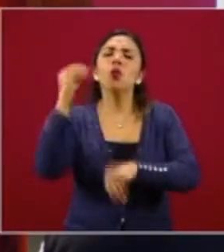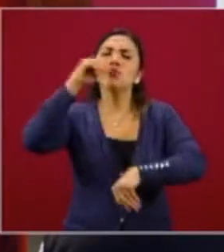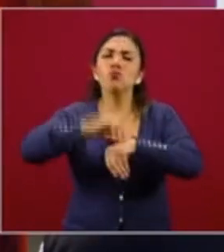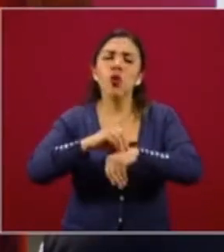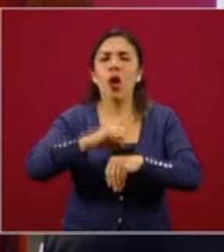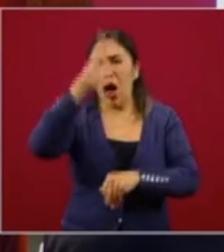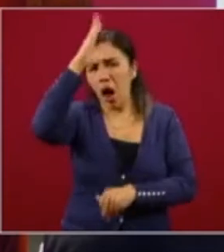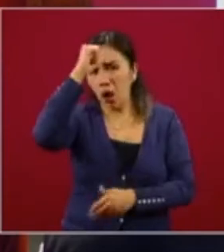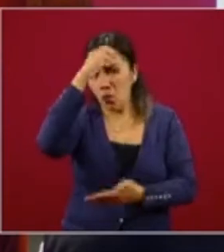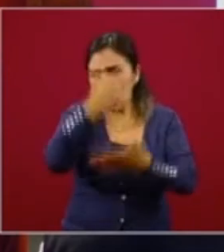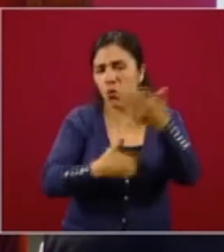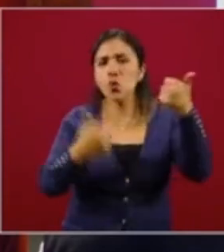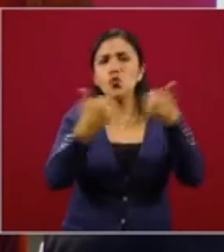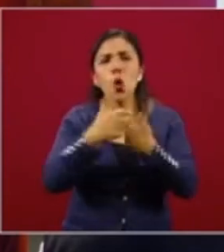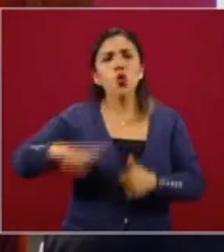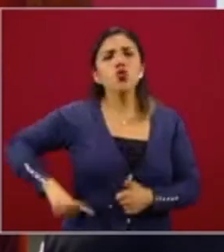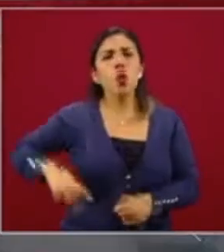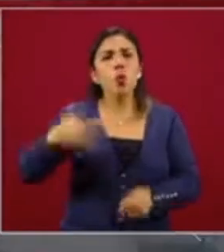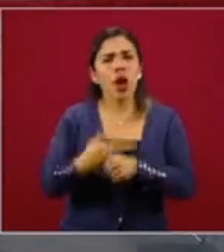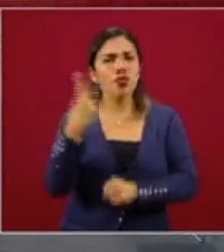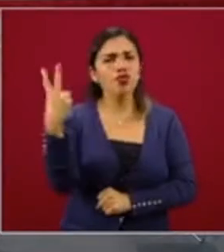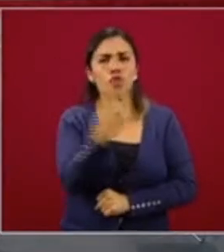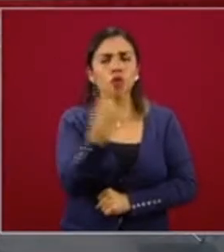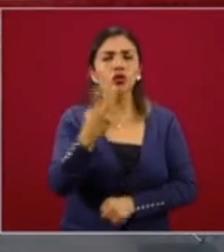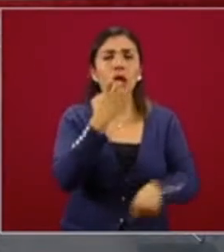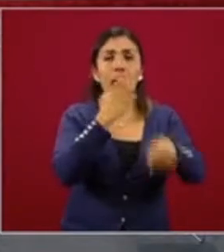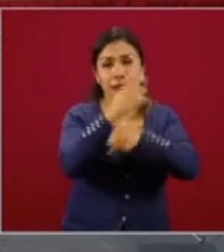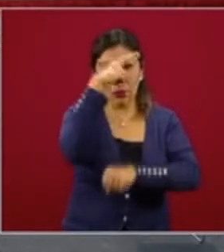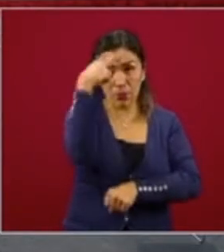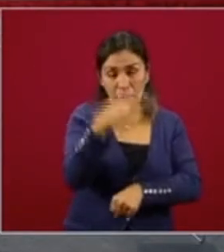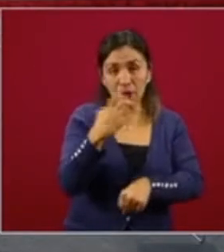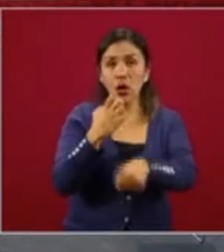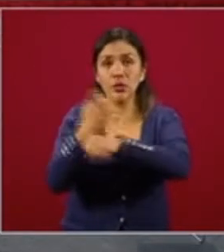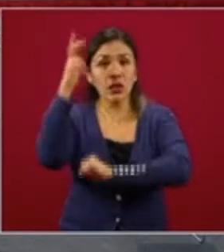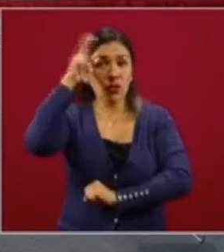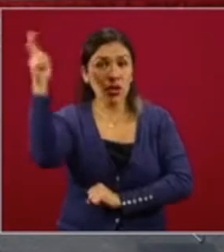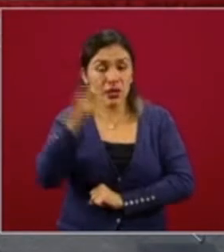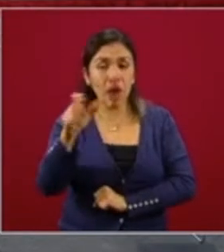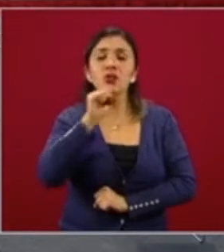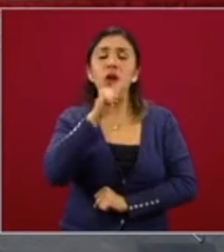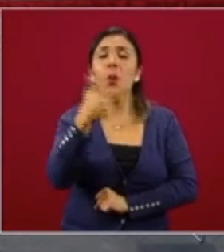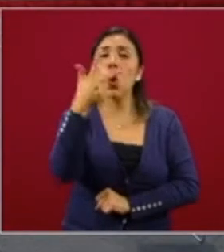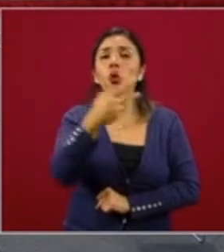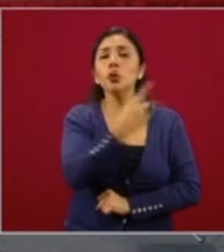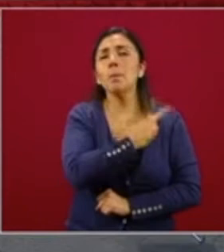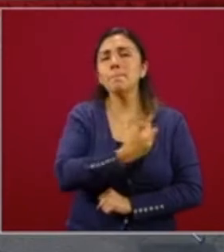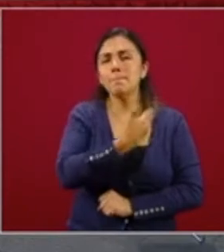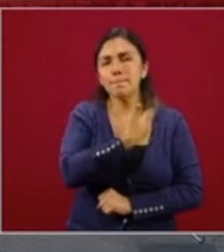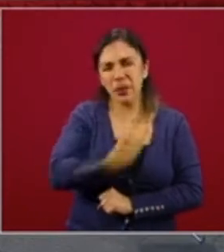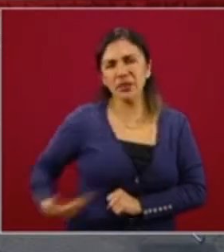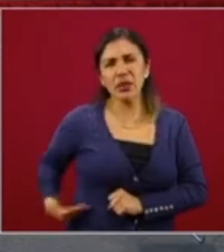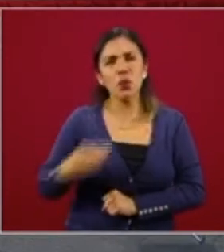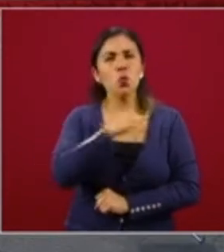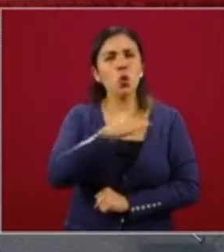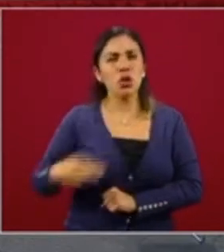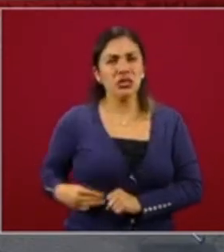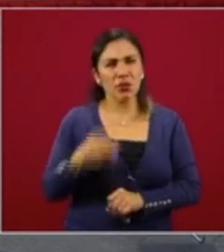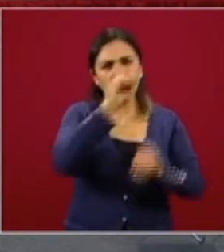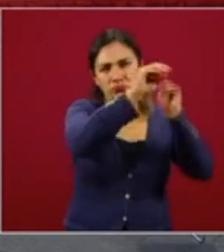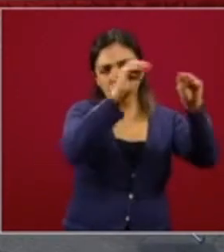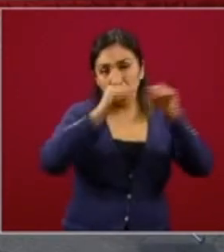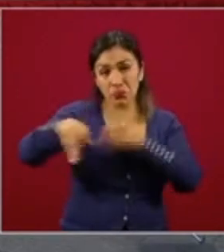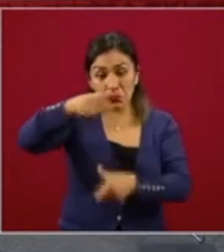con los dos gobernadores del Estado de México, del Estado de Hidalgo y con los ocho presidentes municipales. En conjunto,